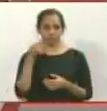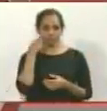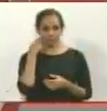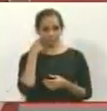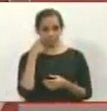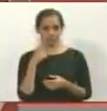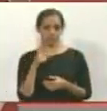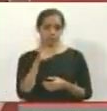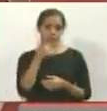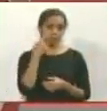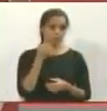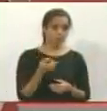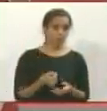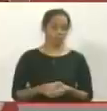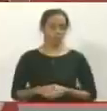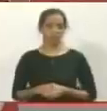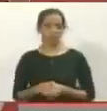Usted verá. Usted verá.